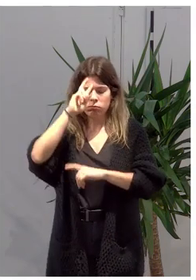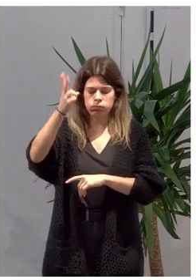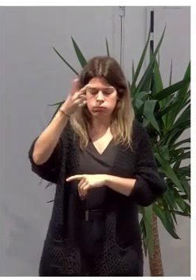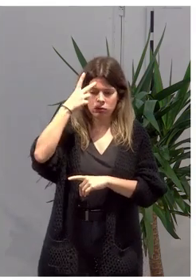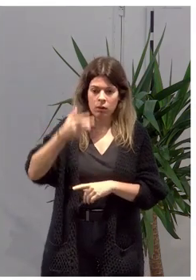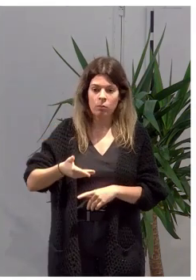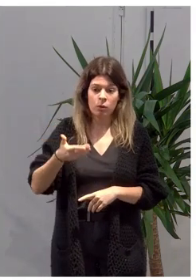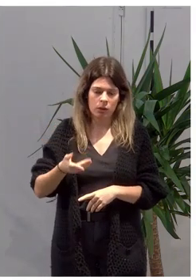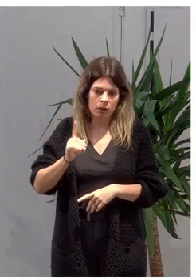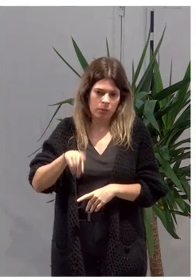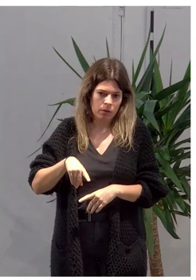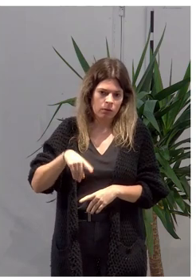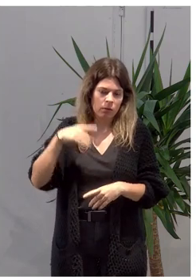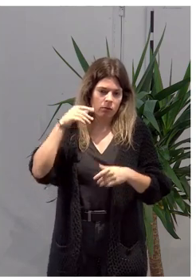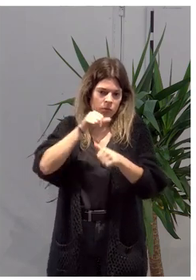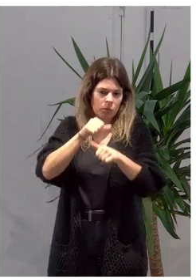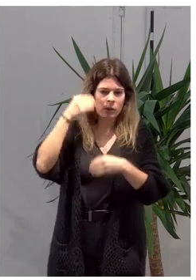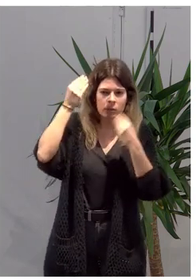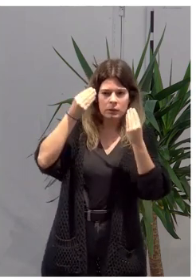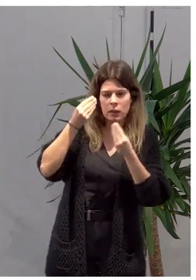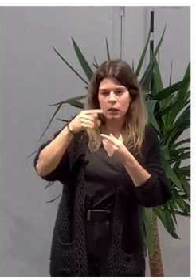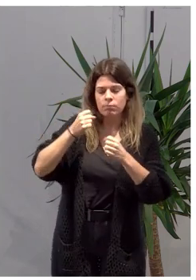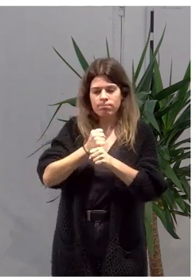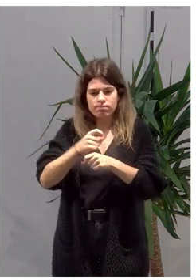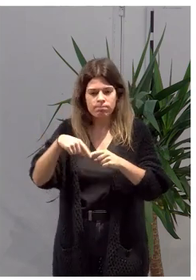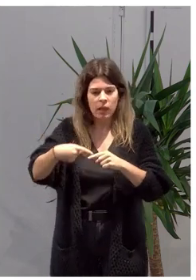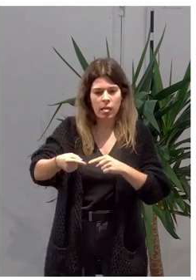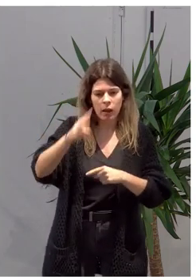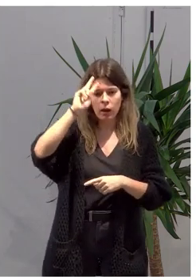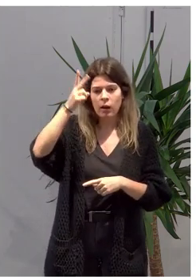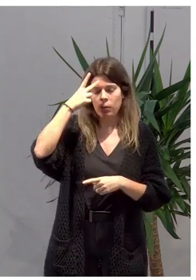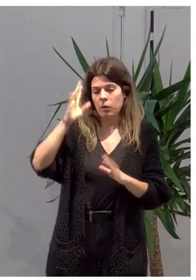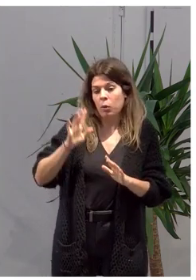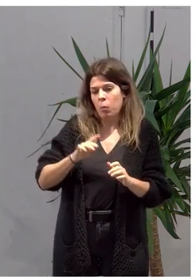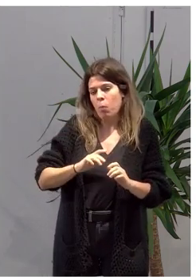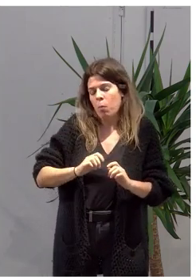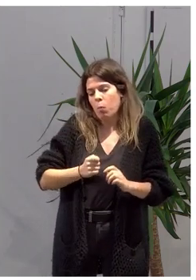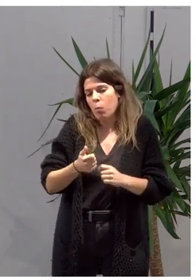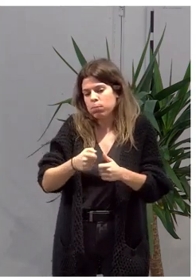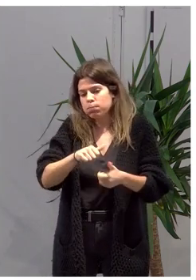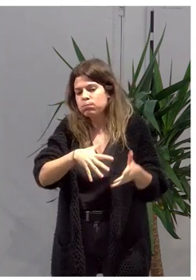y también de mentalidad y del trabajo de día a día, pero poco a poco lo iremos solventando.